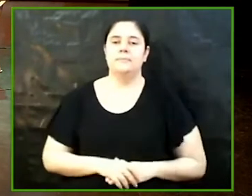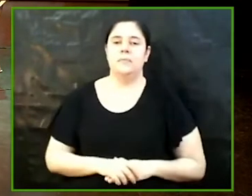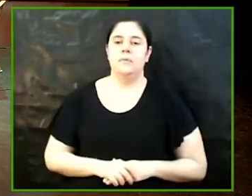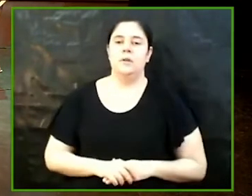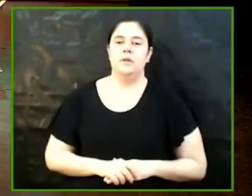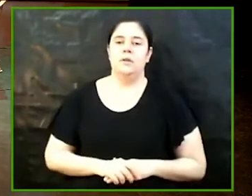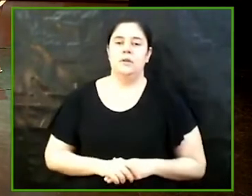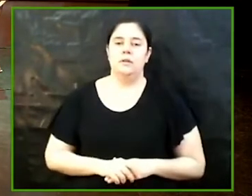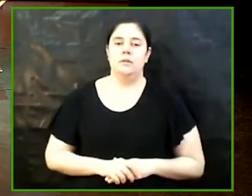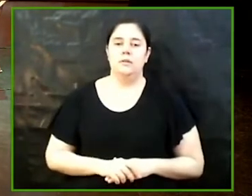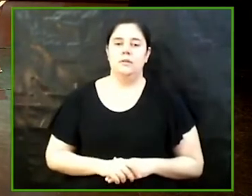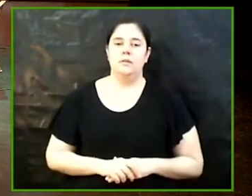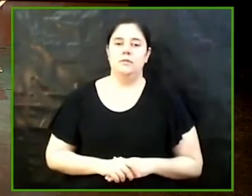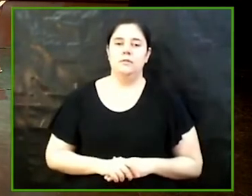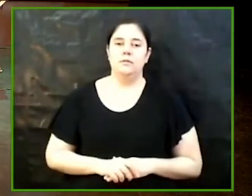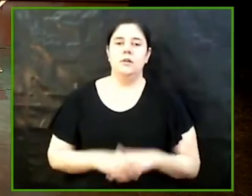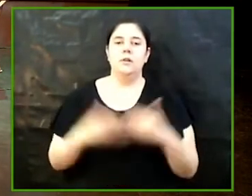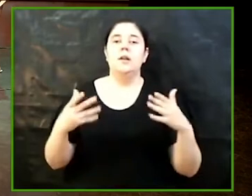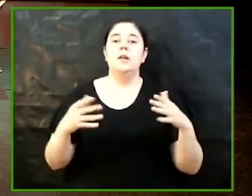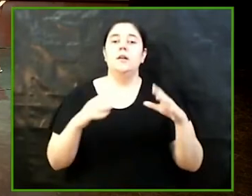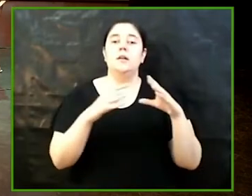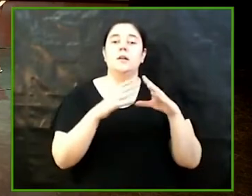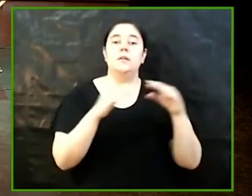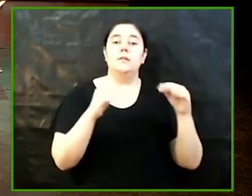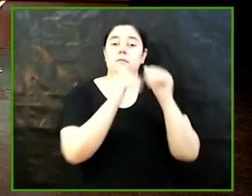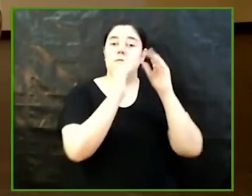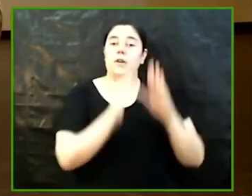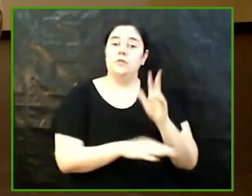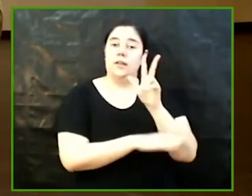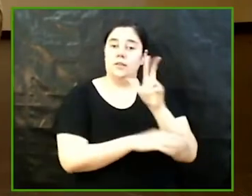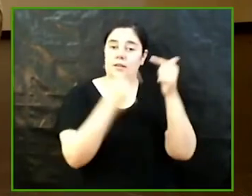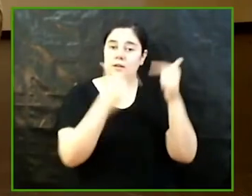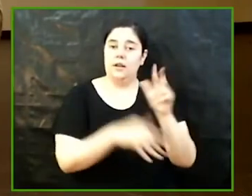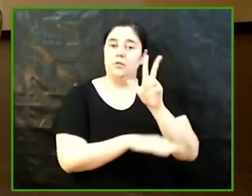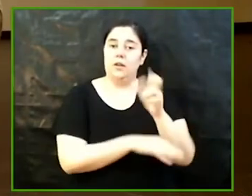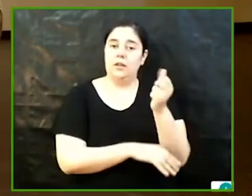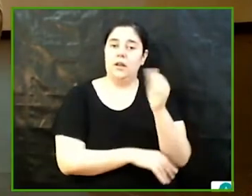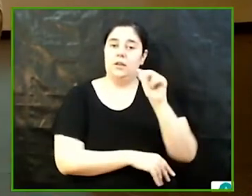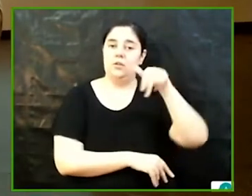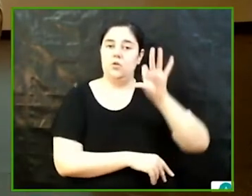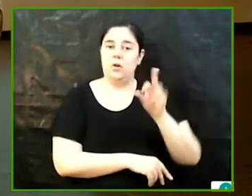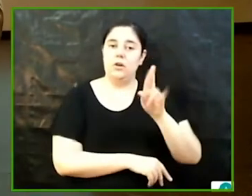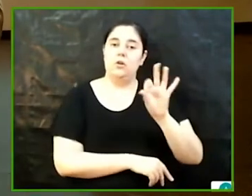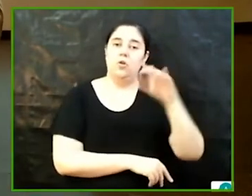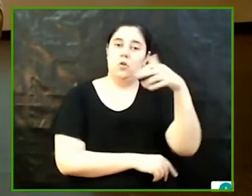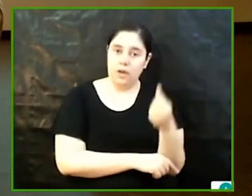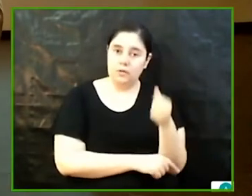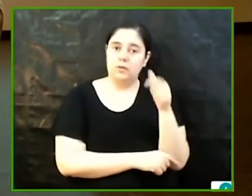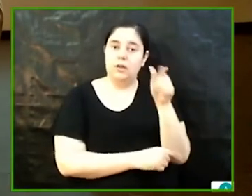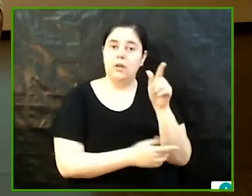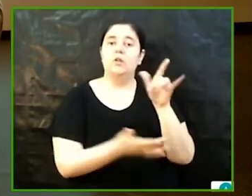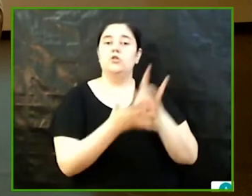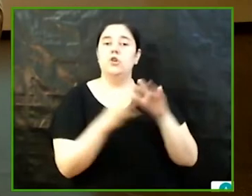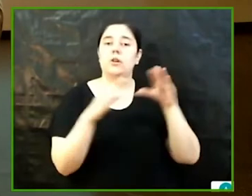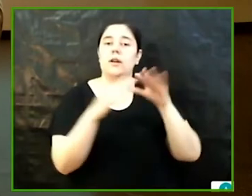Molt bé passem ara a la facultat de dret el grau en dret Ainhoa Roa Ameijidez La feminización del